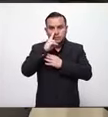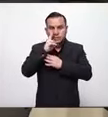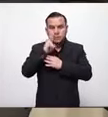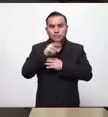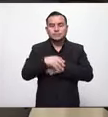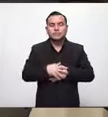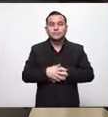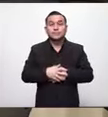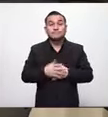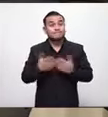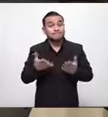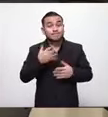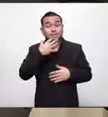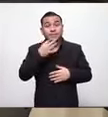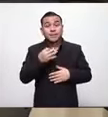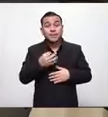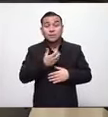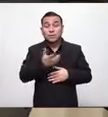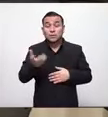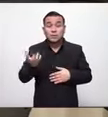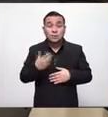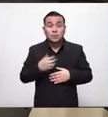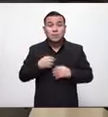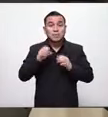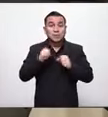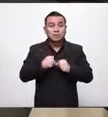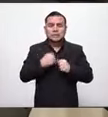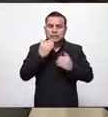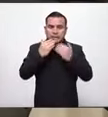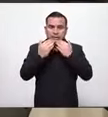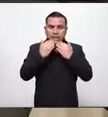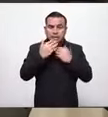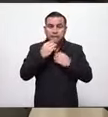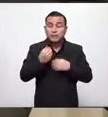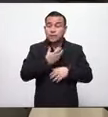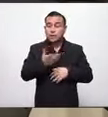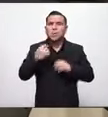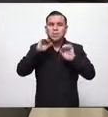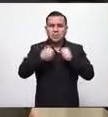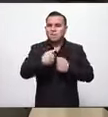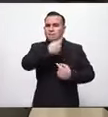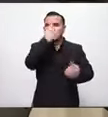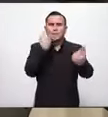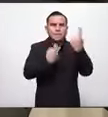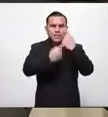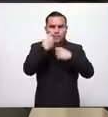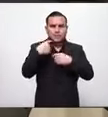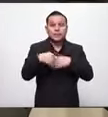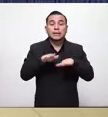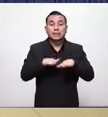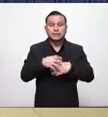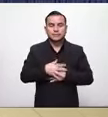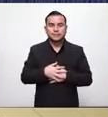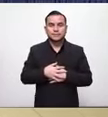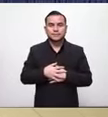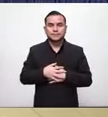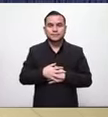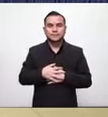gestiones así que lo dejaría por ahí pero abierta para cualquier pregunta que tuviese muchas gracias